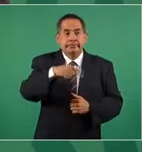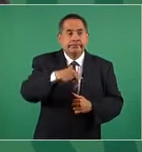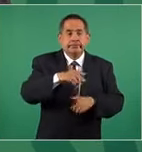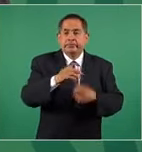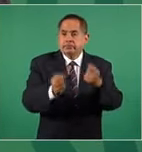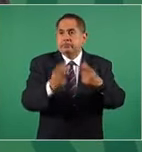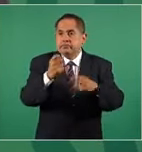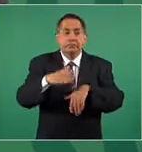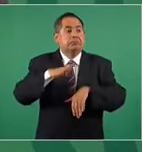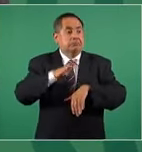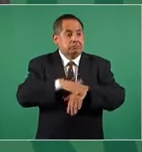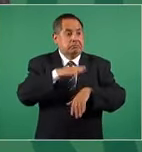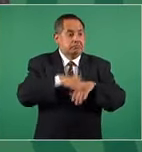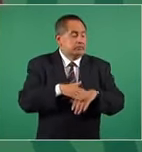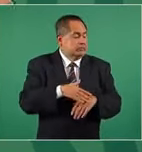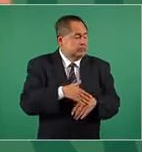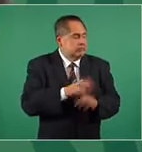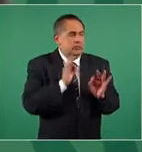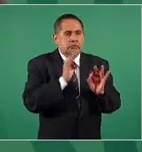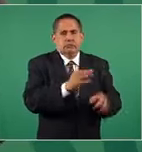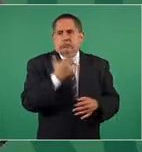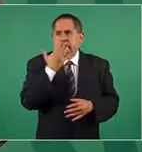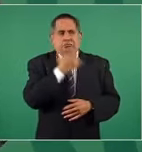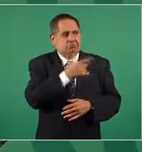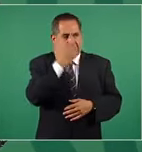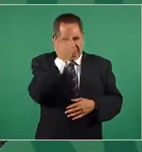más lo disfrutan algunos.